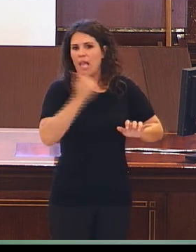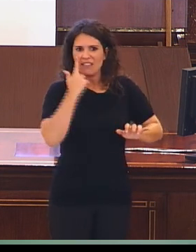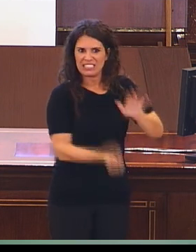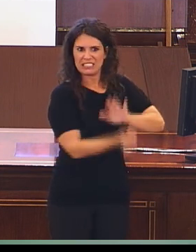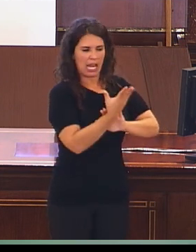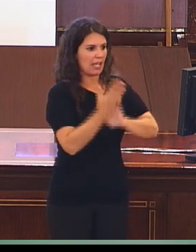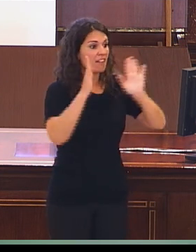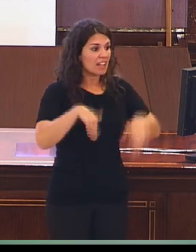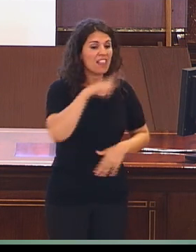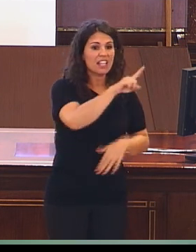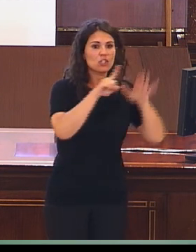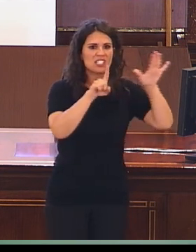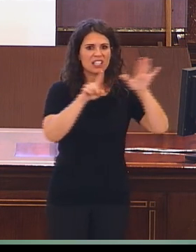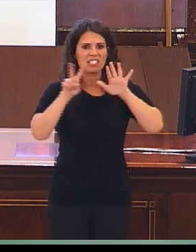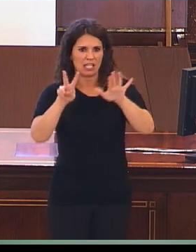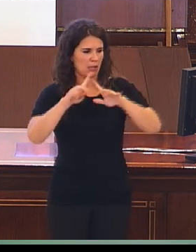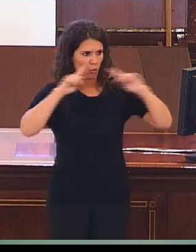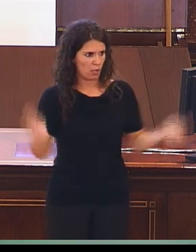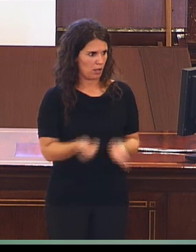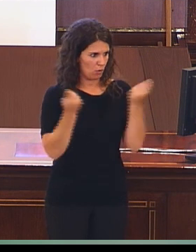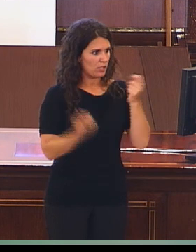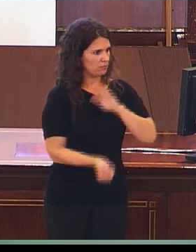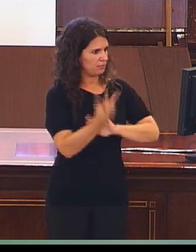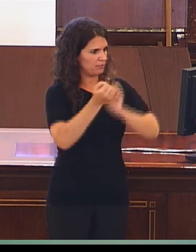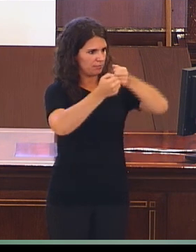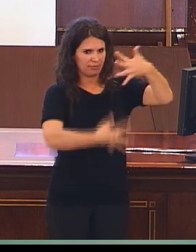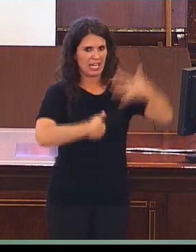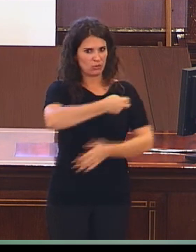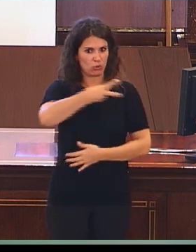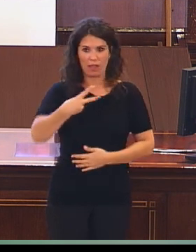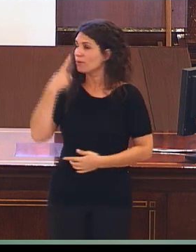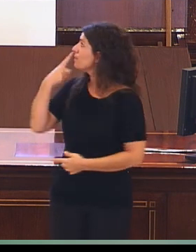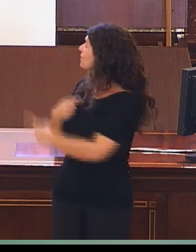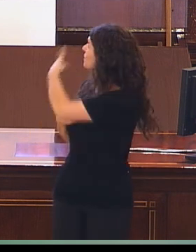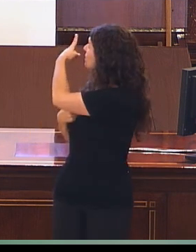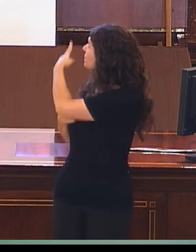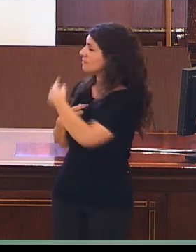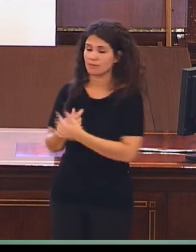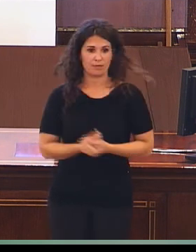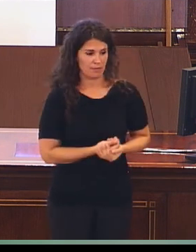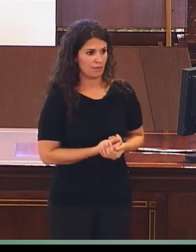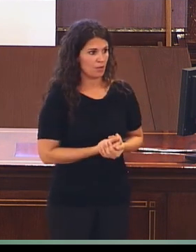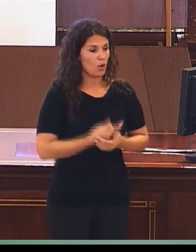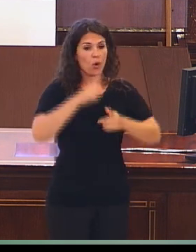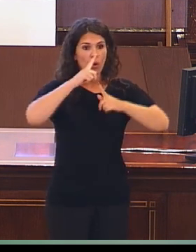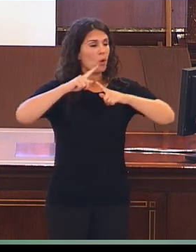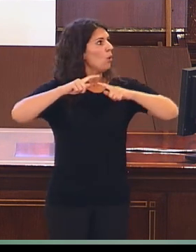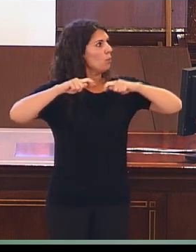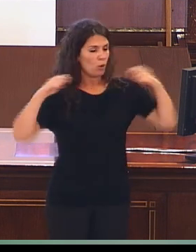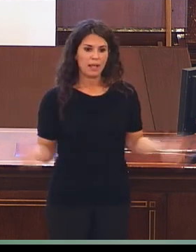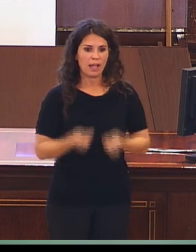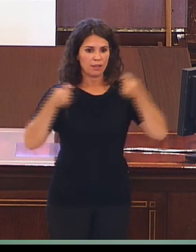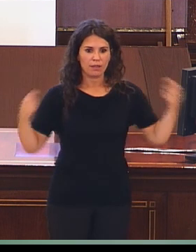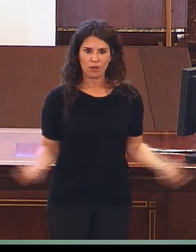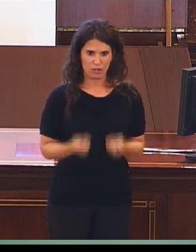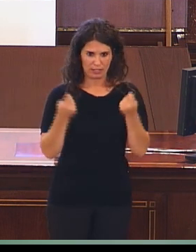unas ciento sesenta y siete publicaciones. Y si vemos en el gráfico, de nuevo encontramos lo mismo. Las publicaciones, incluso teniendo en